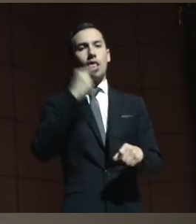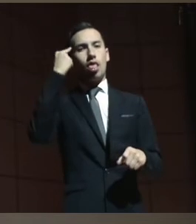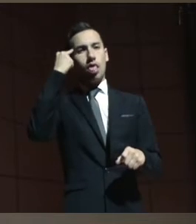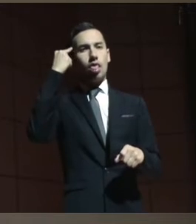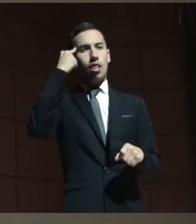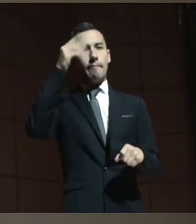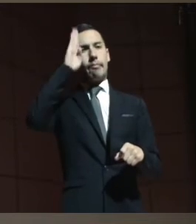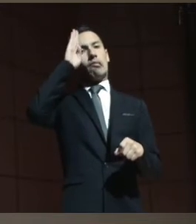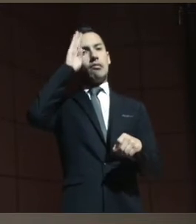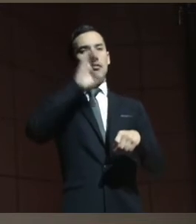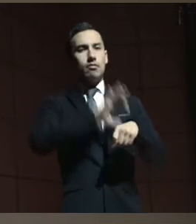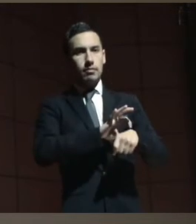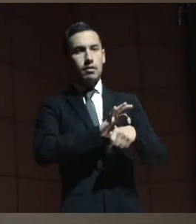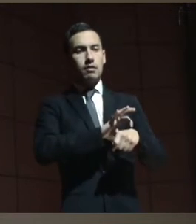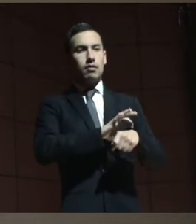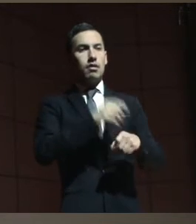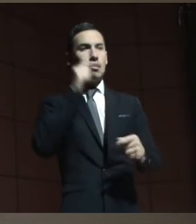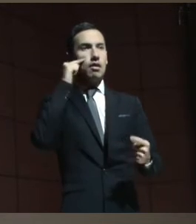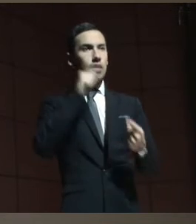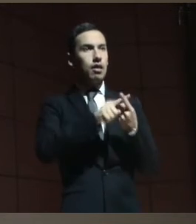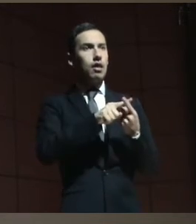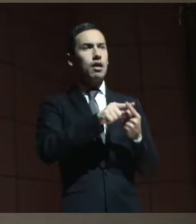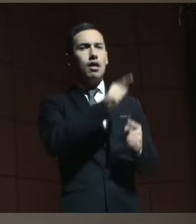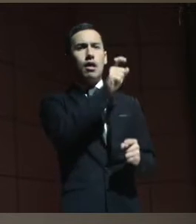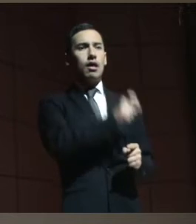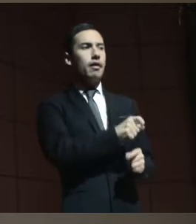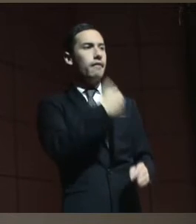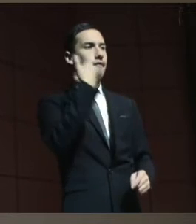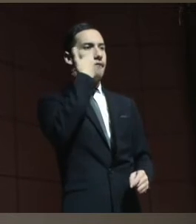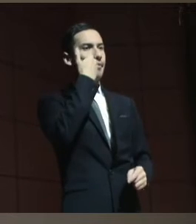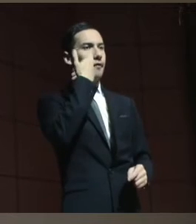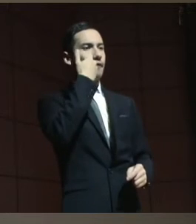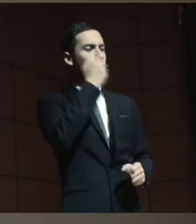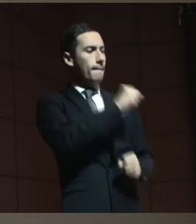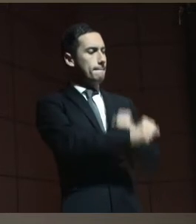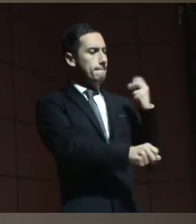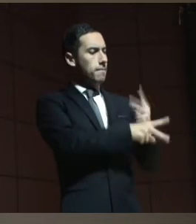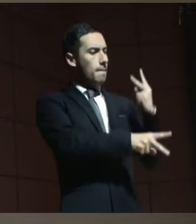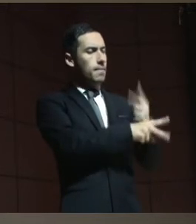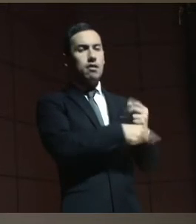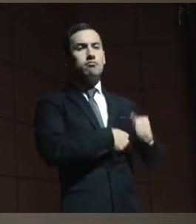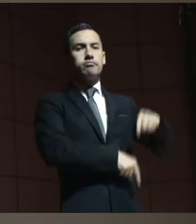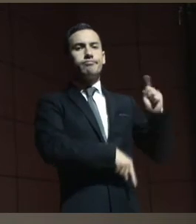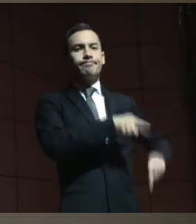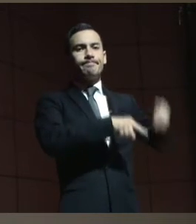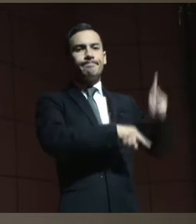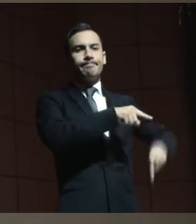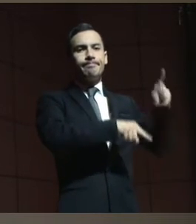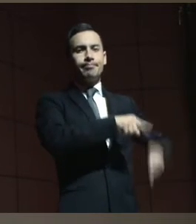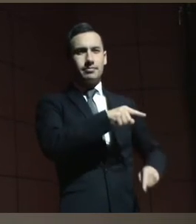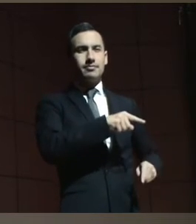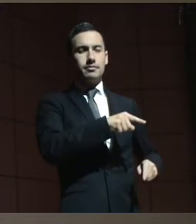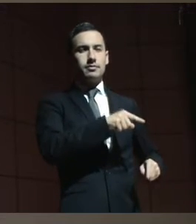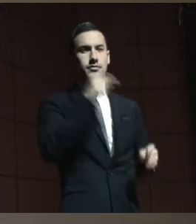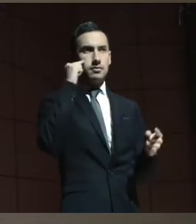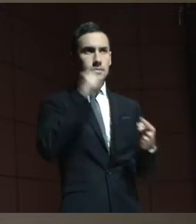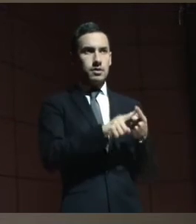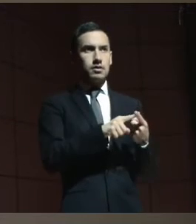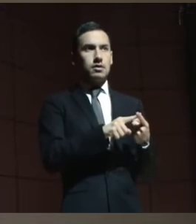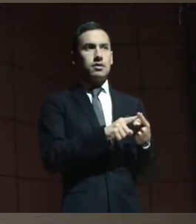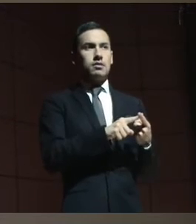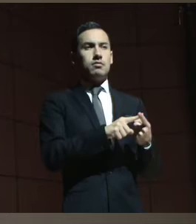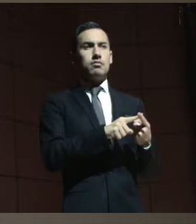estrictamente a partir de la enfermedad, de la peligrosidad y de la imposibilidad. Sin poder